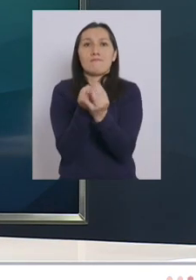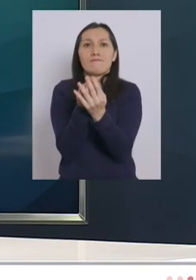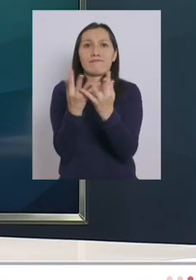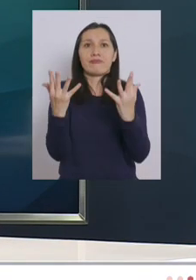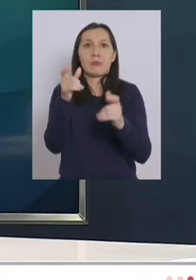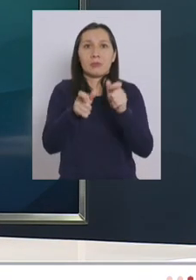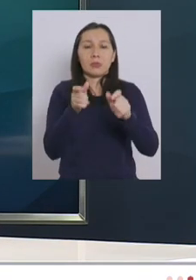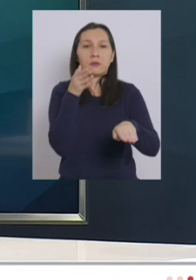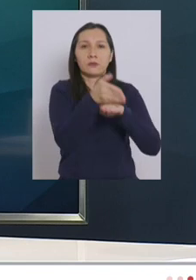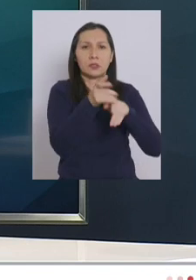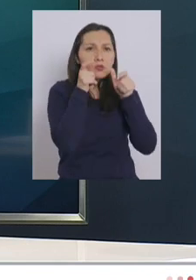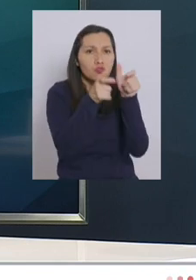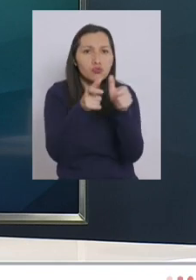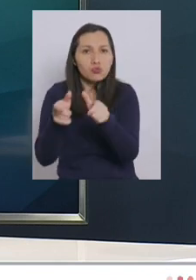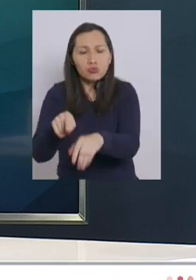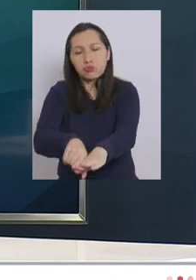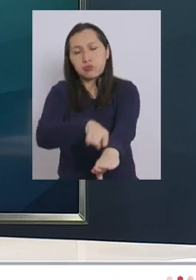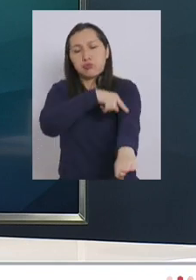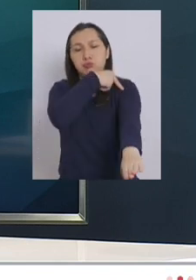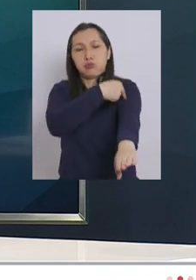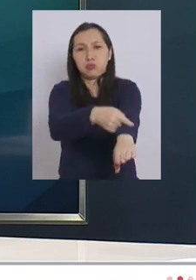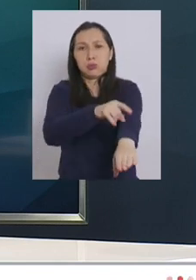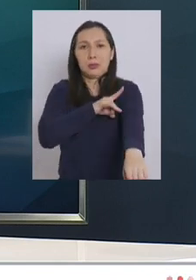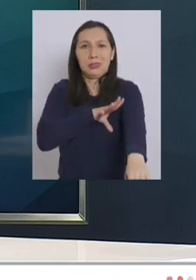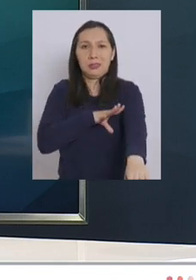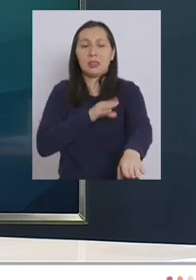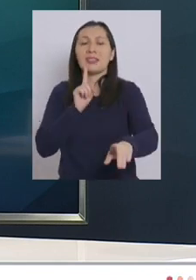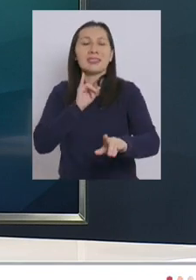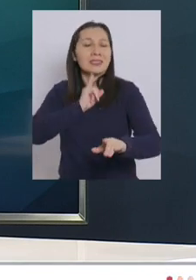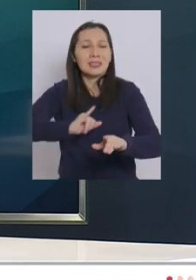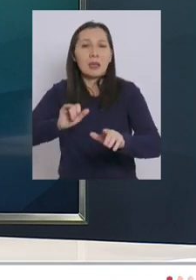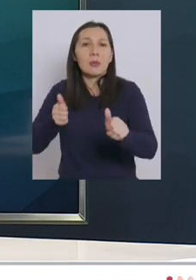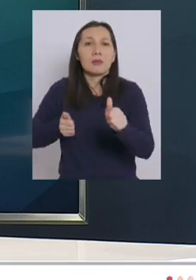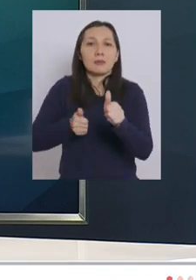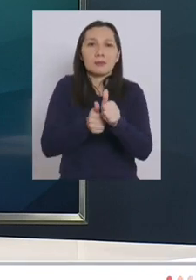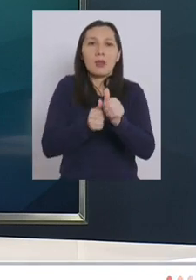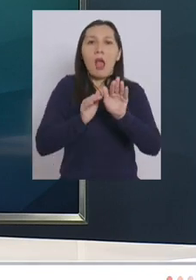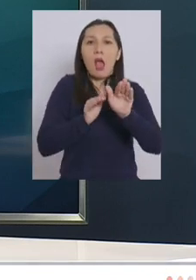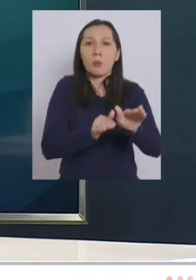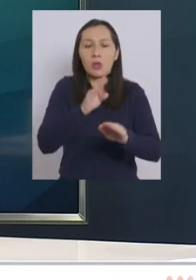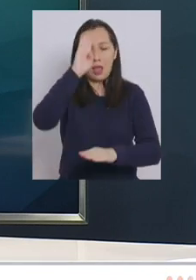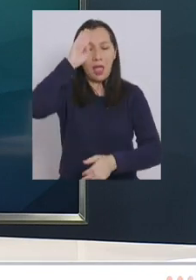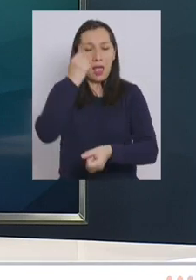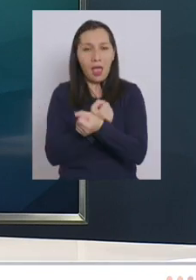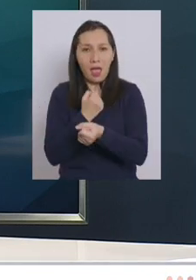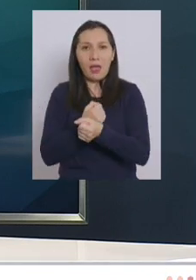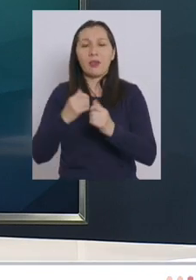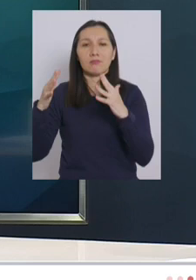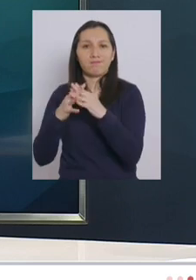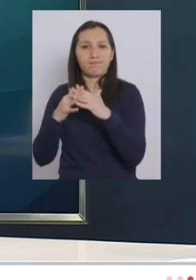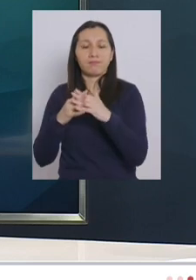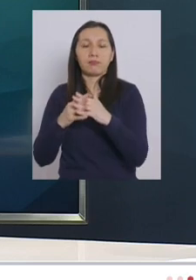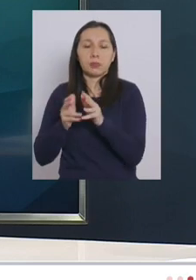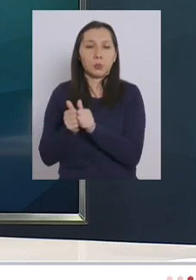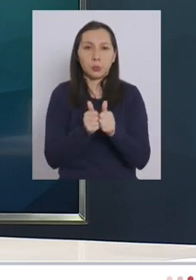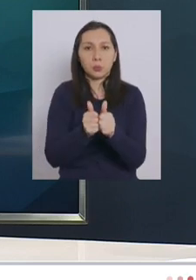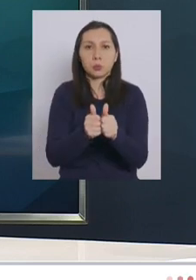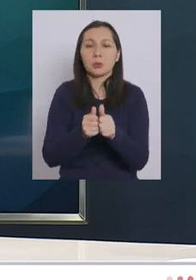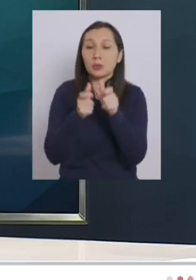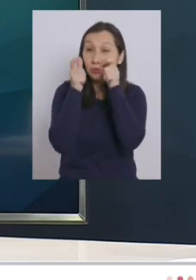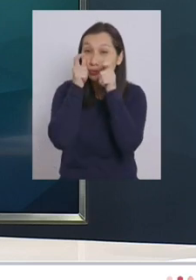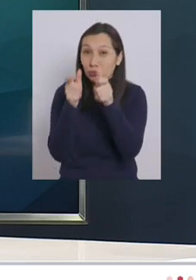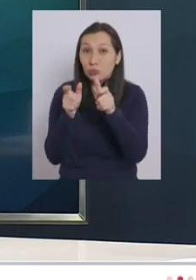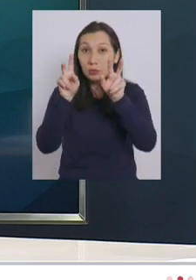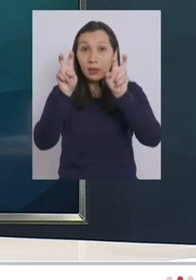de fiscalizadores a lo largo de todo nuestro país apoyados siempre por carabineros y las fuerzas armadas en relación a las